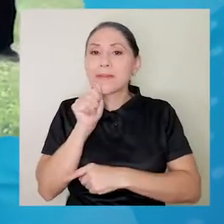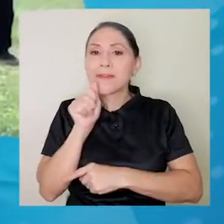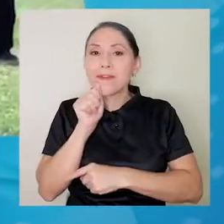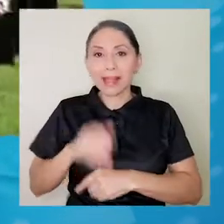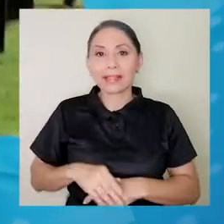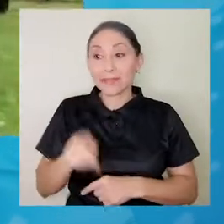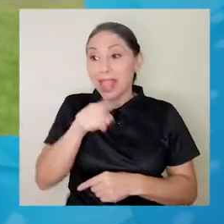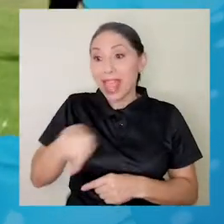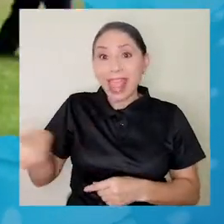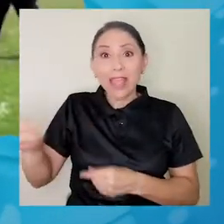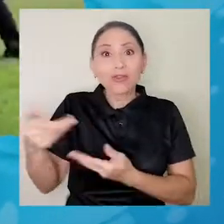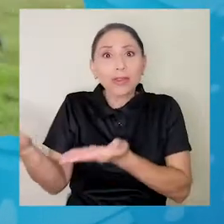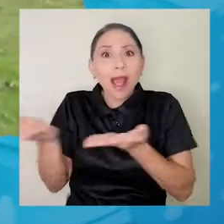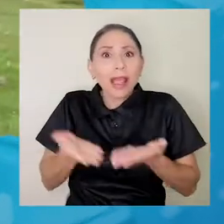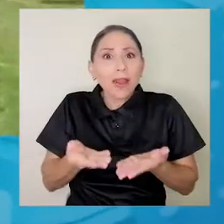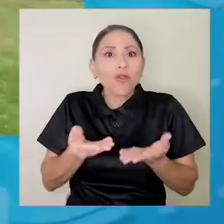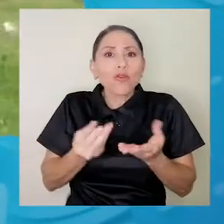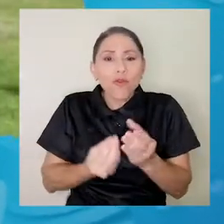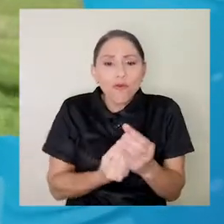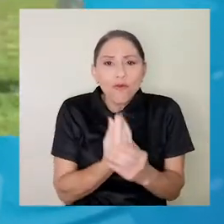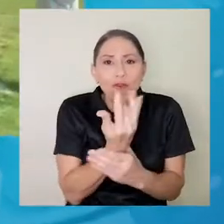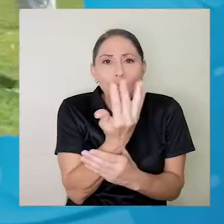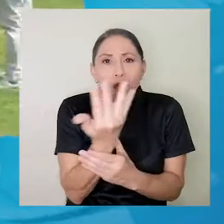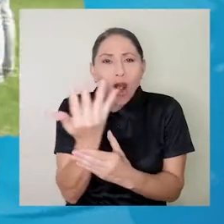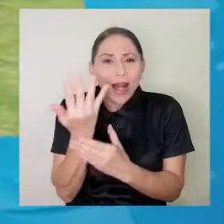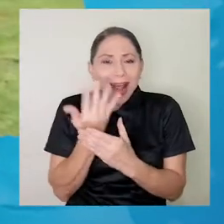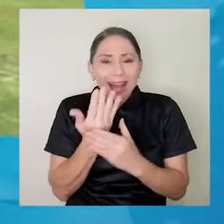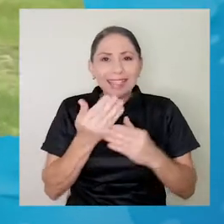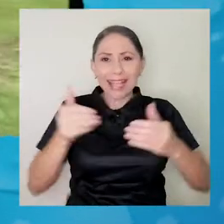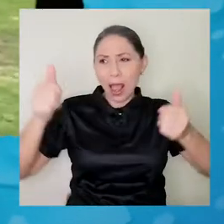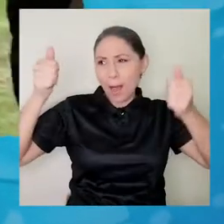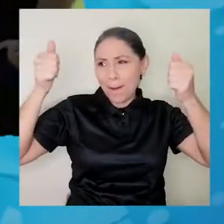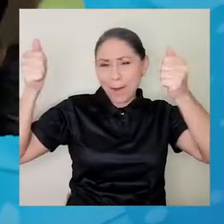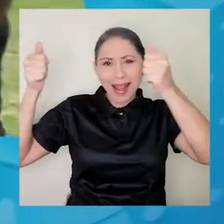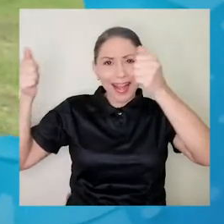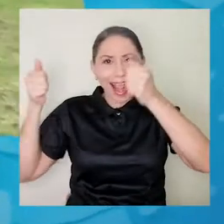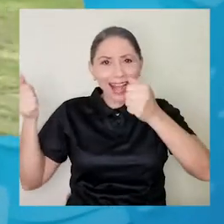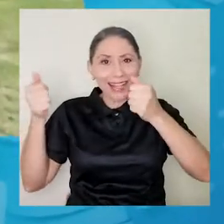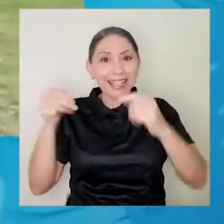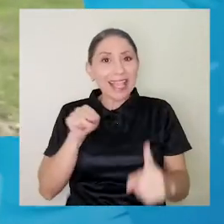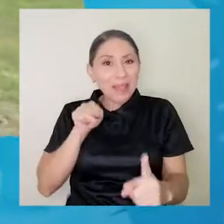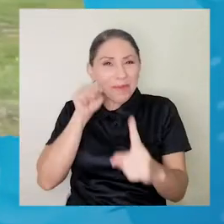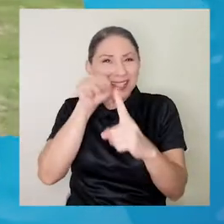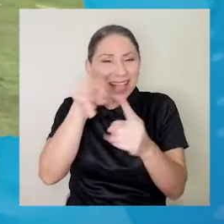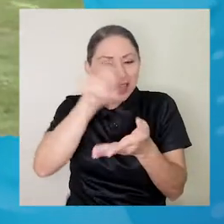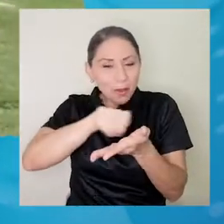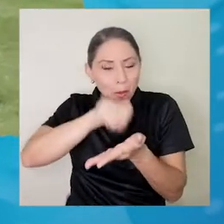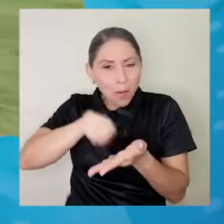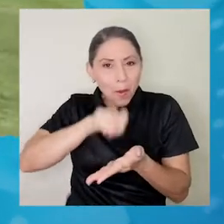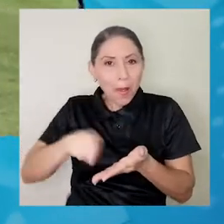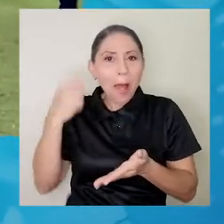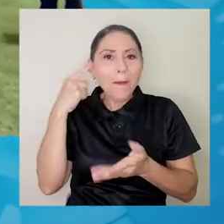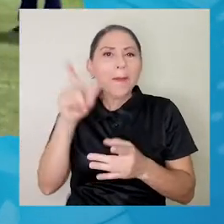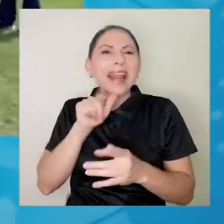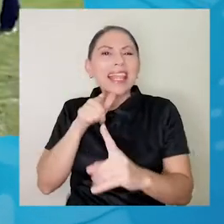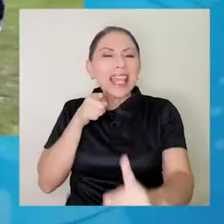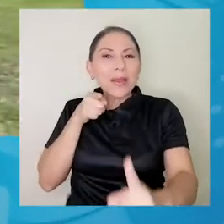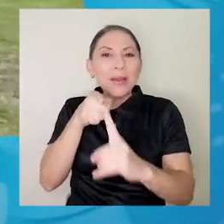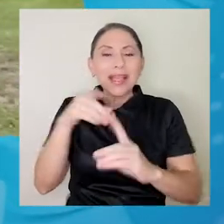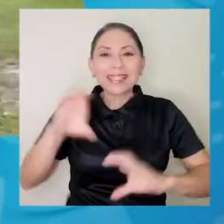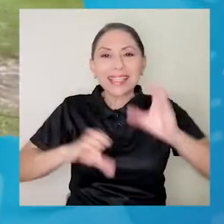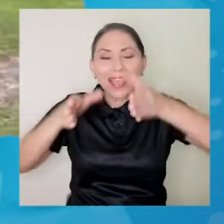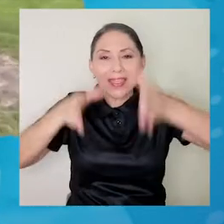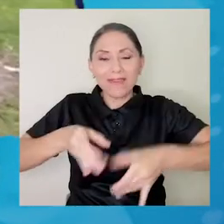privadas, quienes llevaron detalles florales, pancartas y mensajes hechos a mano a los científicos del Instituto